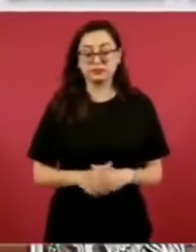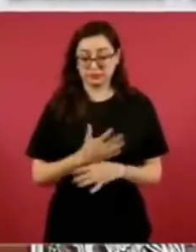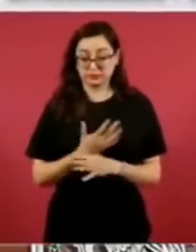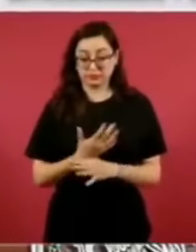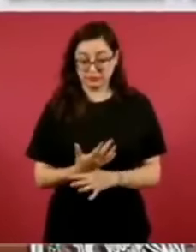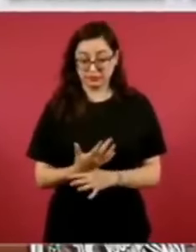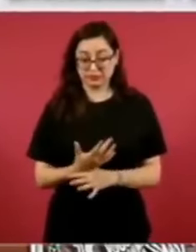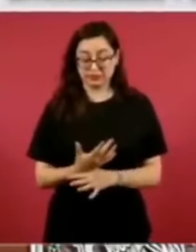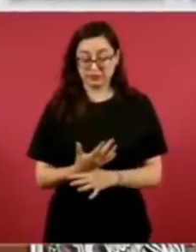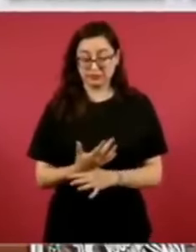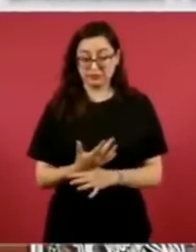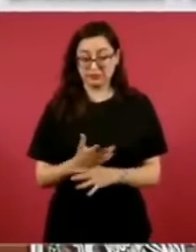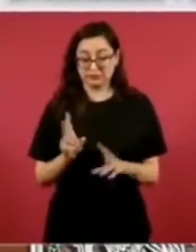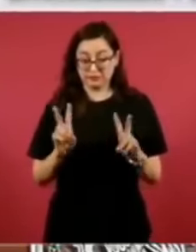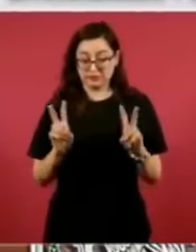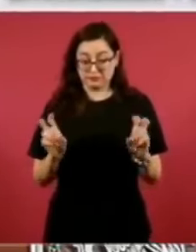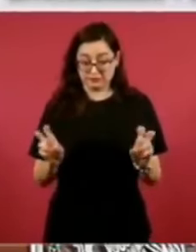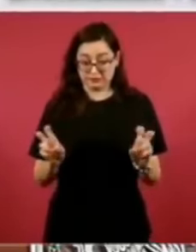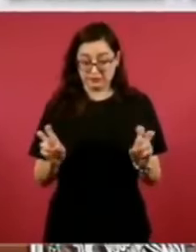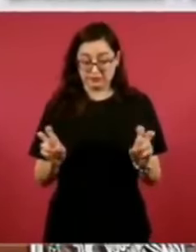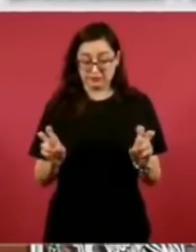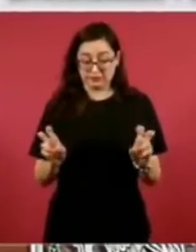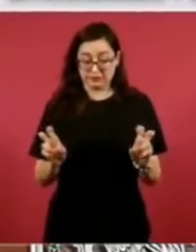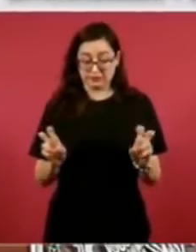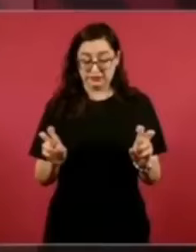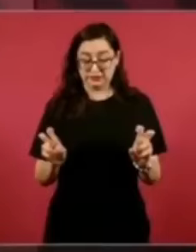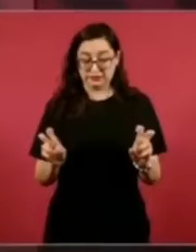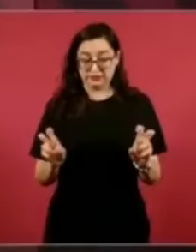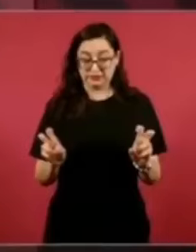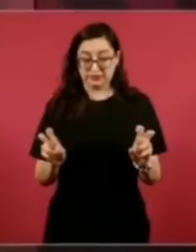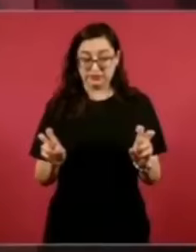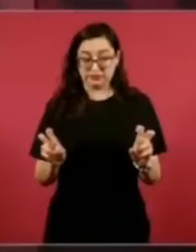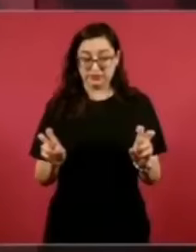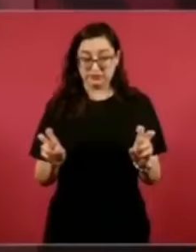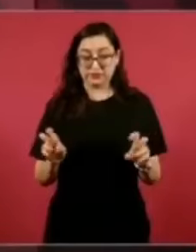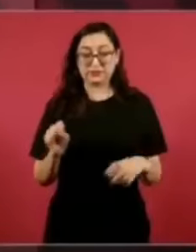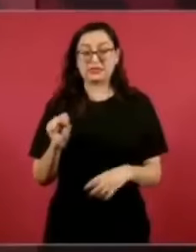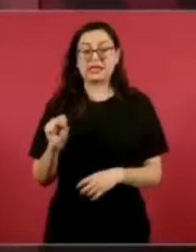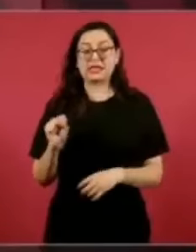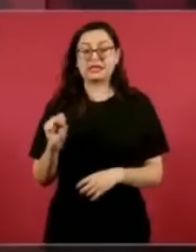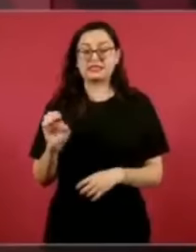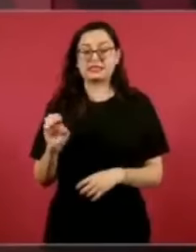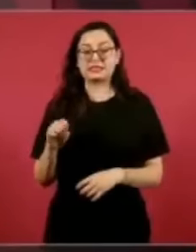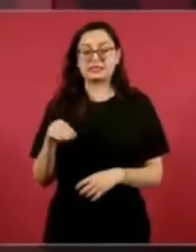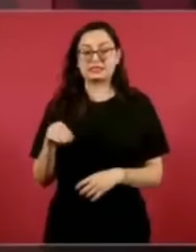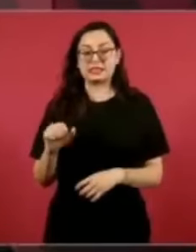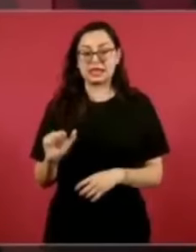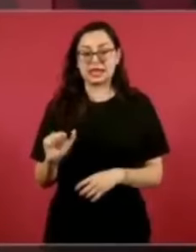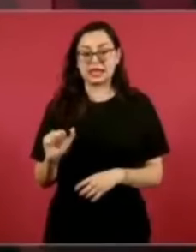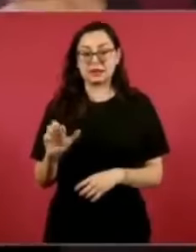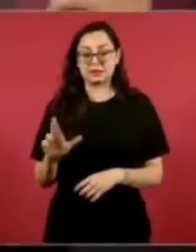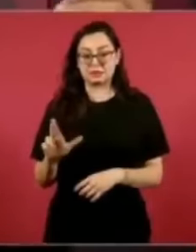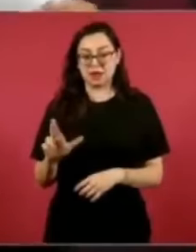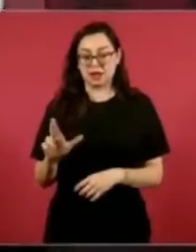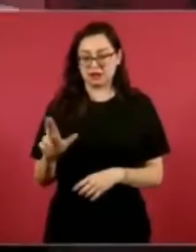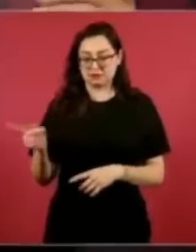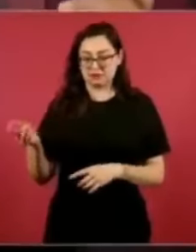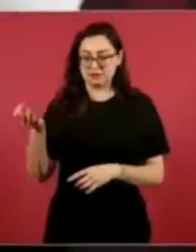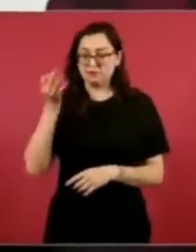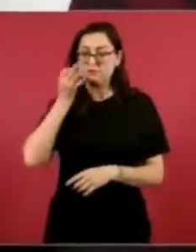la Secretaría de Marina, que administran